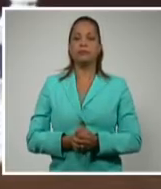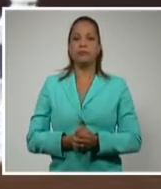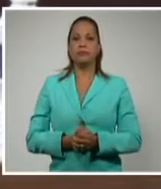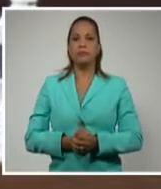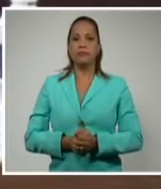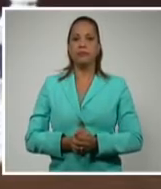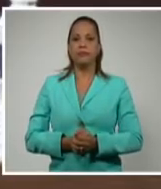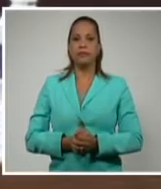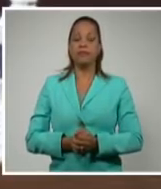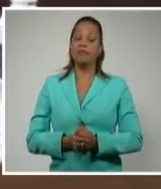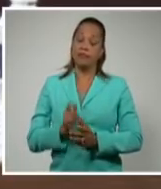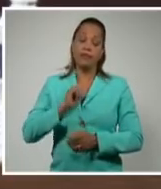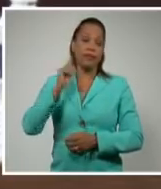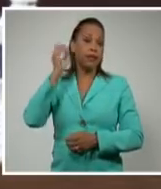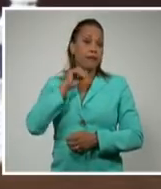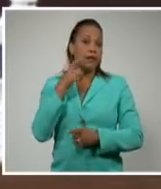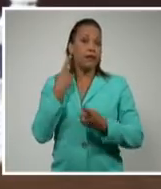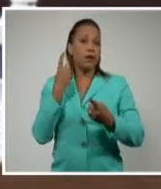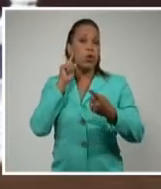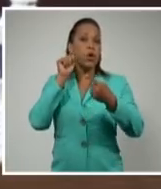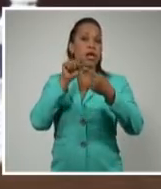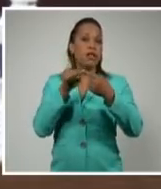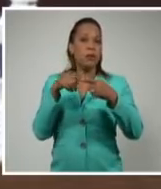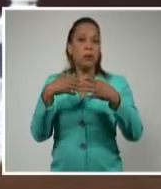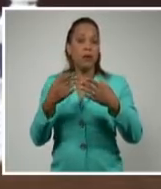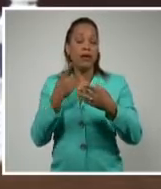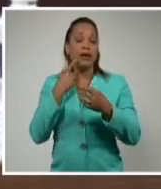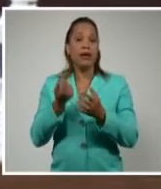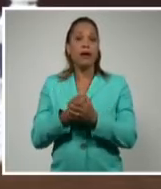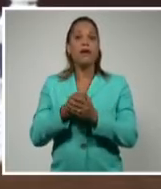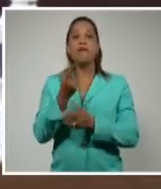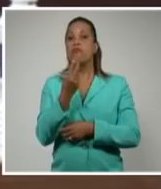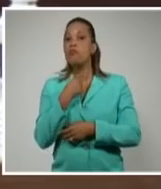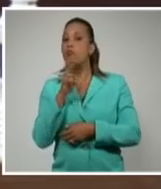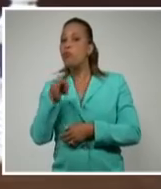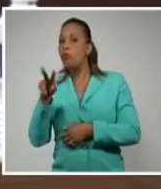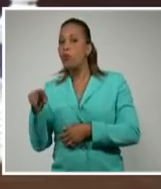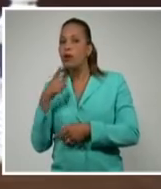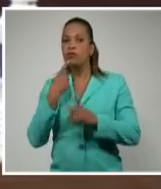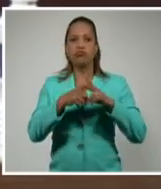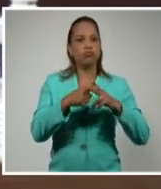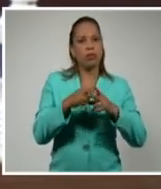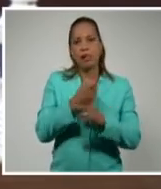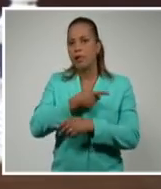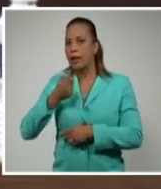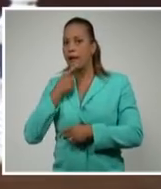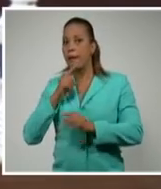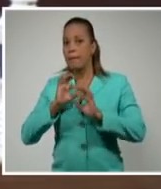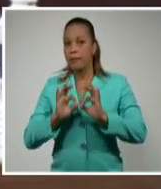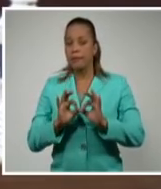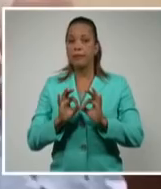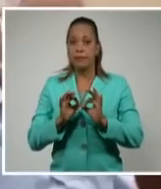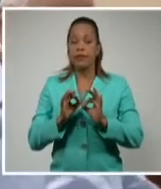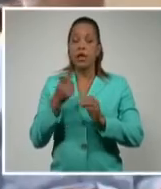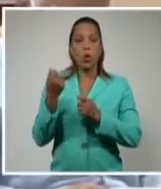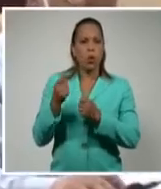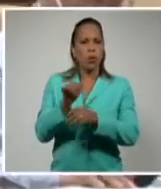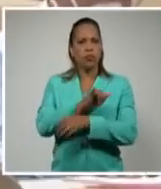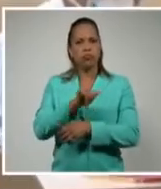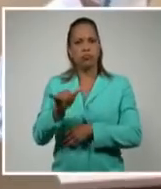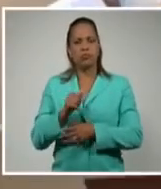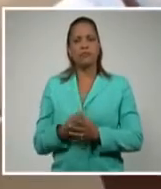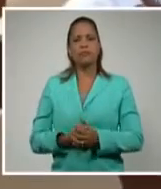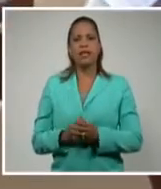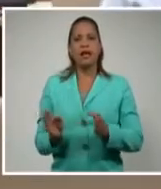tiene claro el fin que persigue, buscando soluciones rápidas, efectivas y también económicas. Al